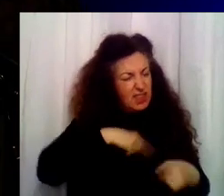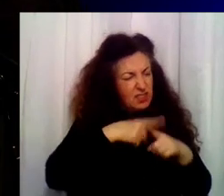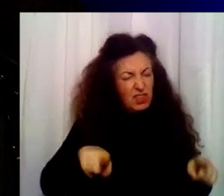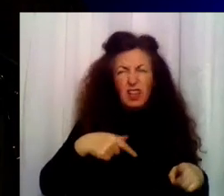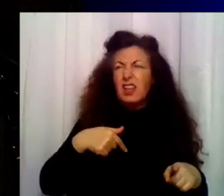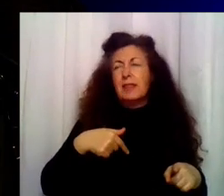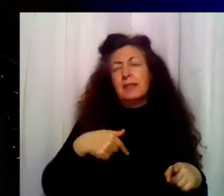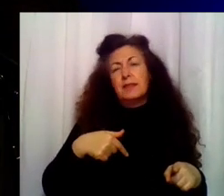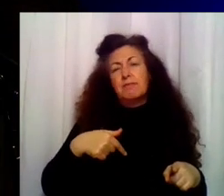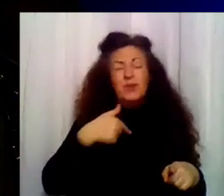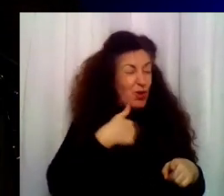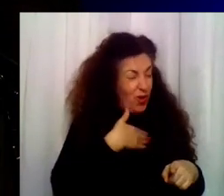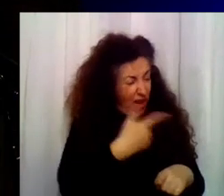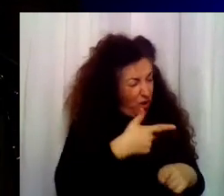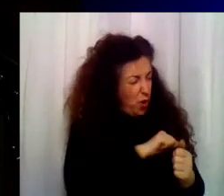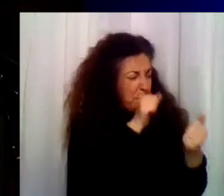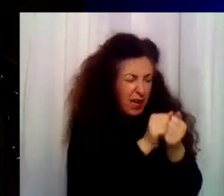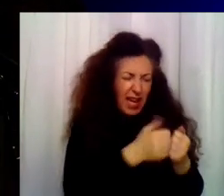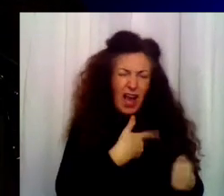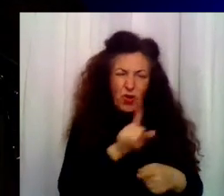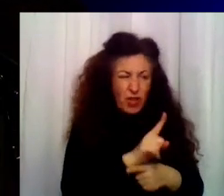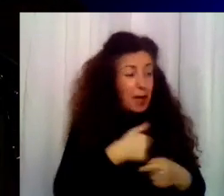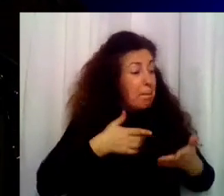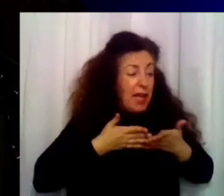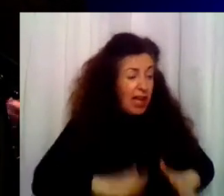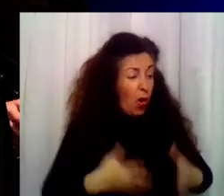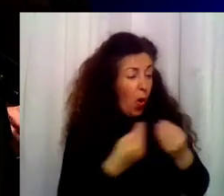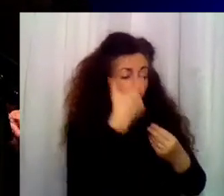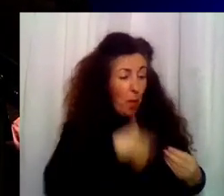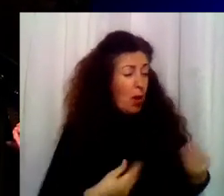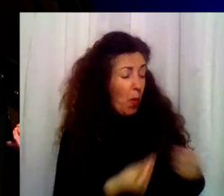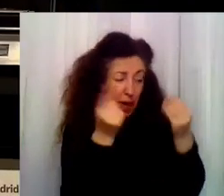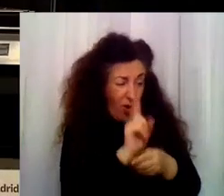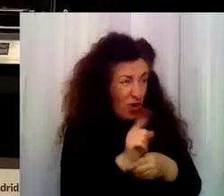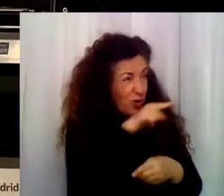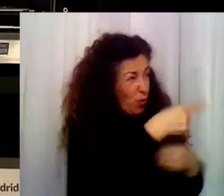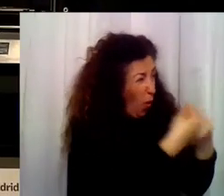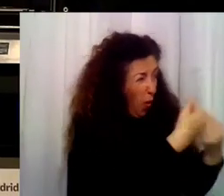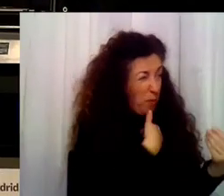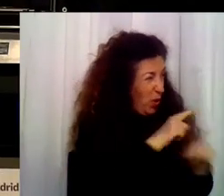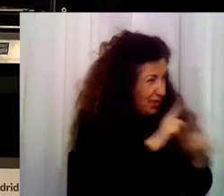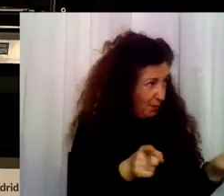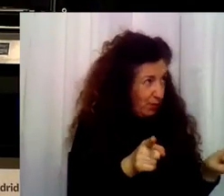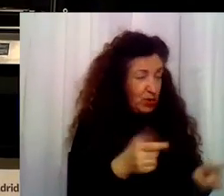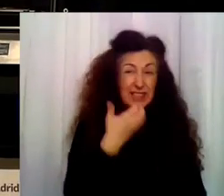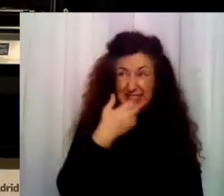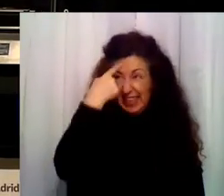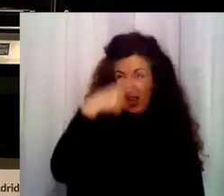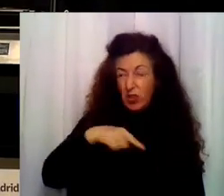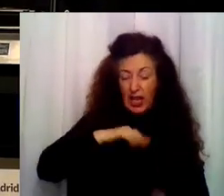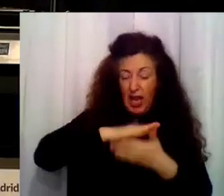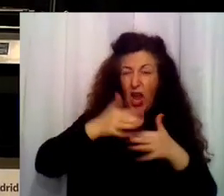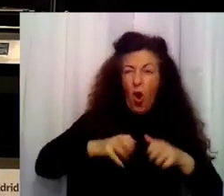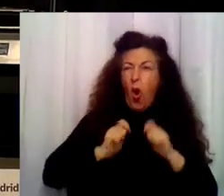Rubén, ni contigo. Mi hijo no va a estar mejor conmigo. Ni tú tampoco. Si lo sé, no le doy el ordenador.